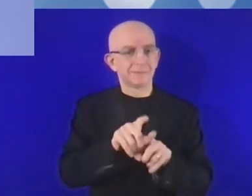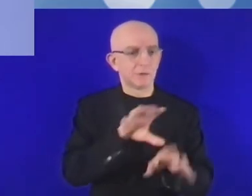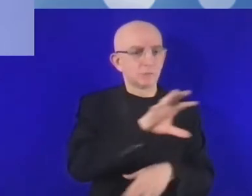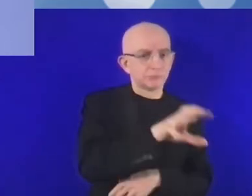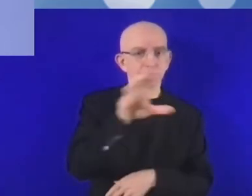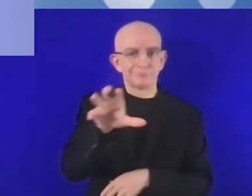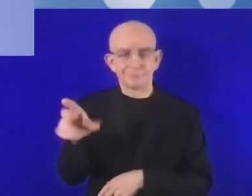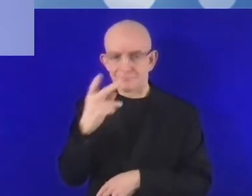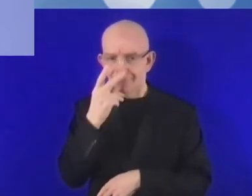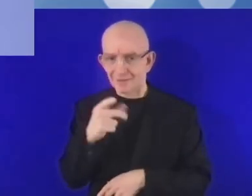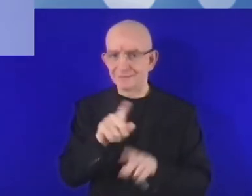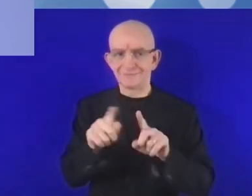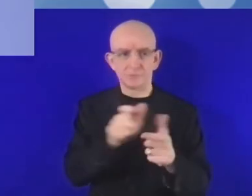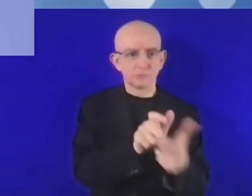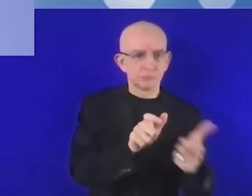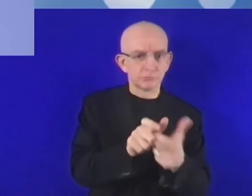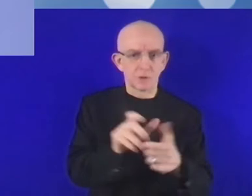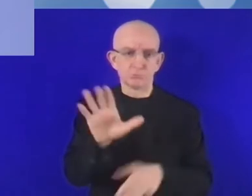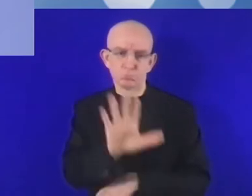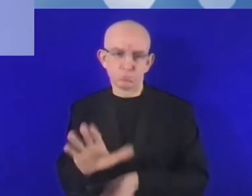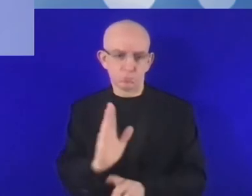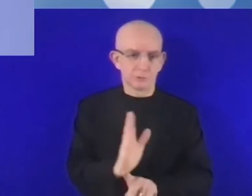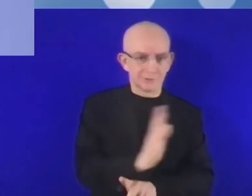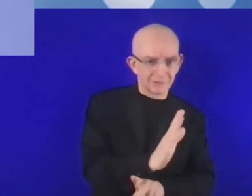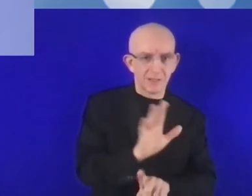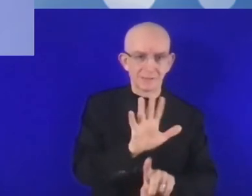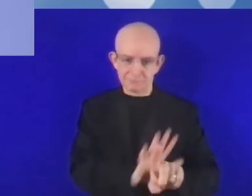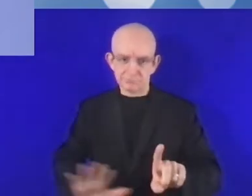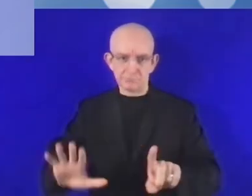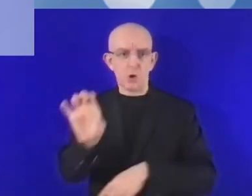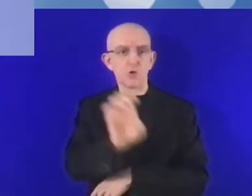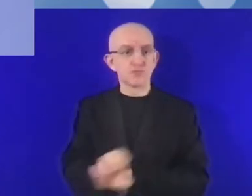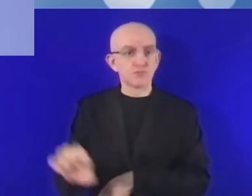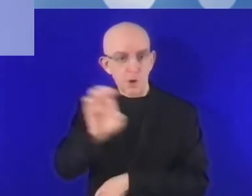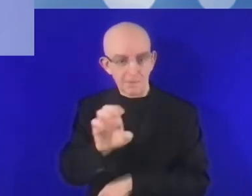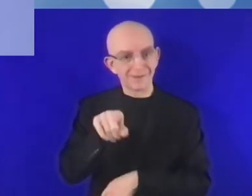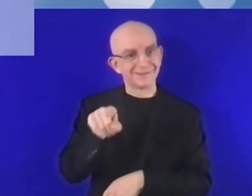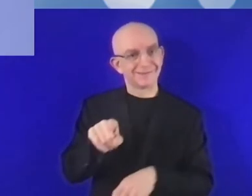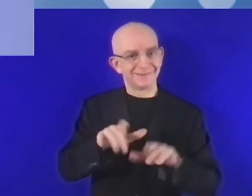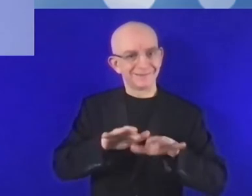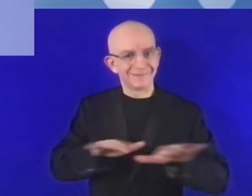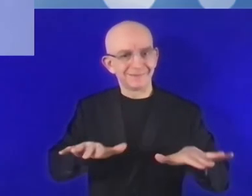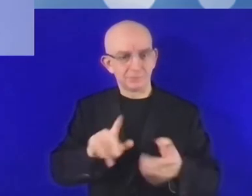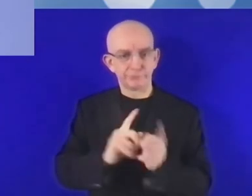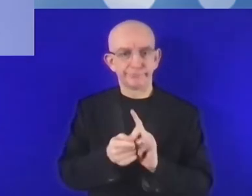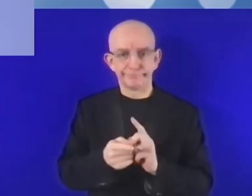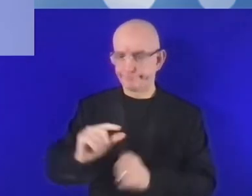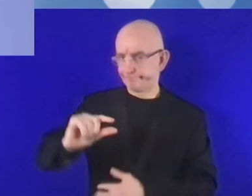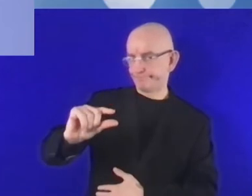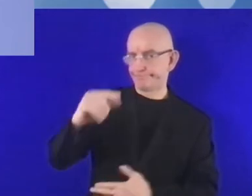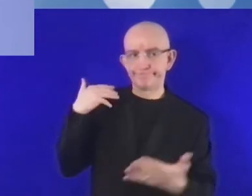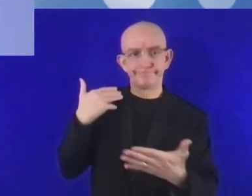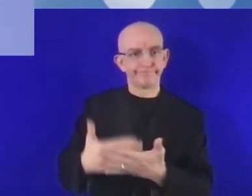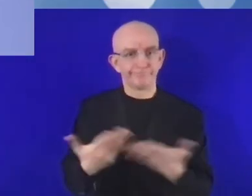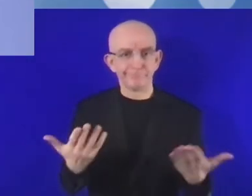diferentes regiones de los Estados Unidos y en diferentes sectores económicos. Y sabemos que este nivel